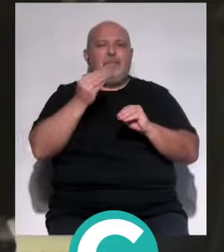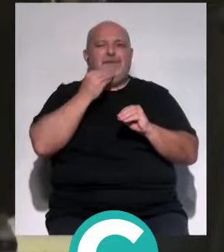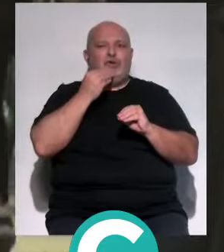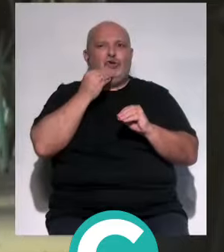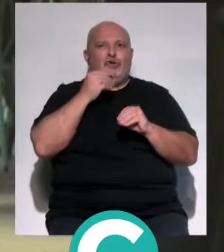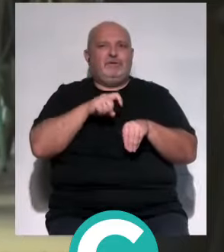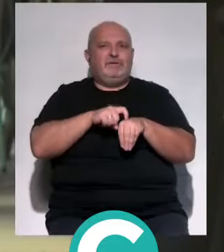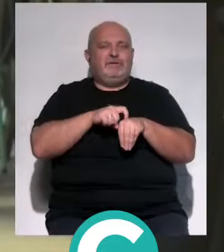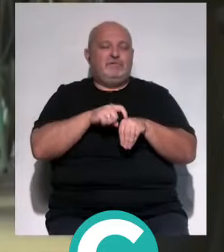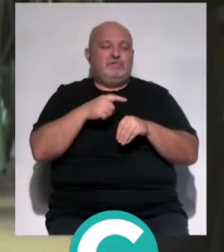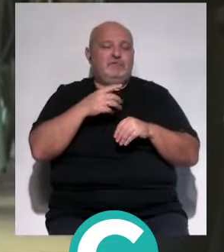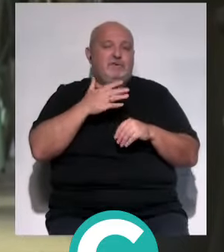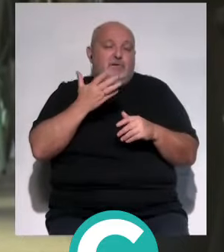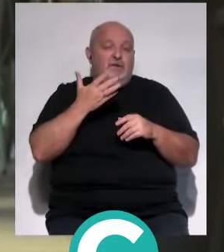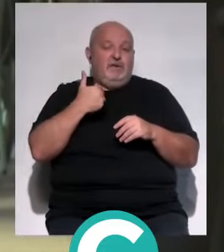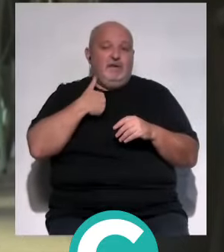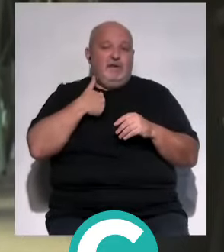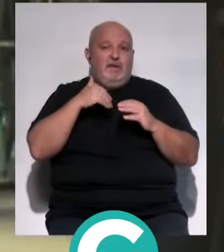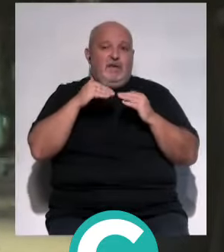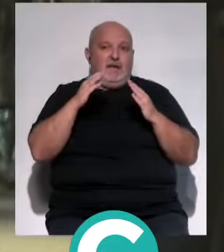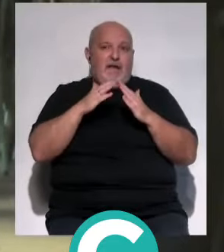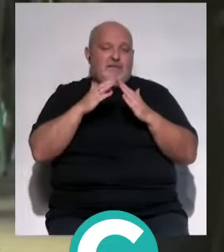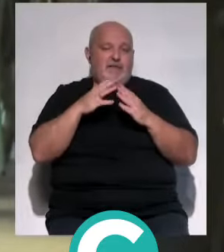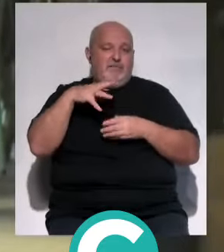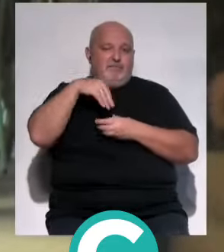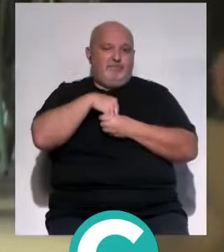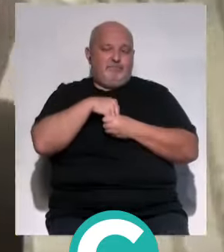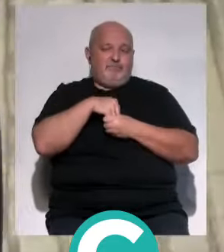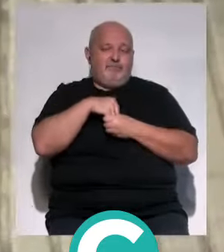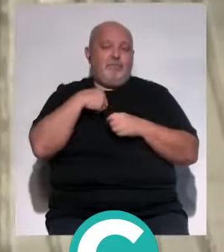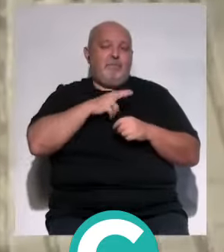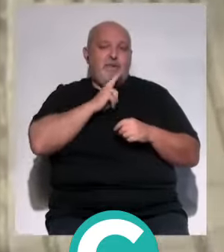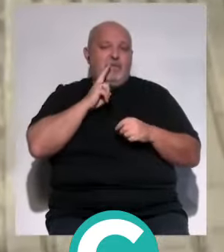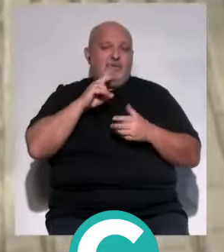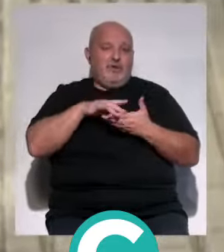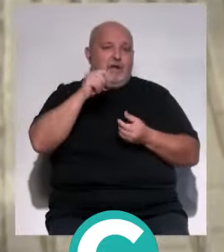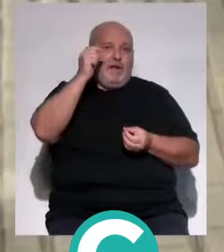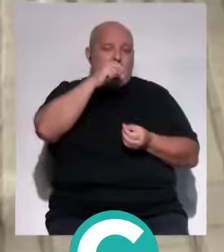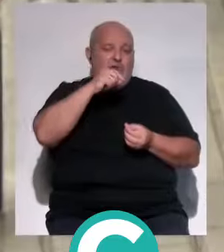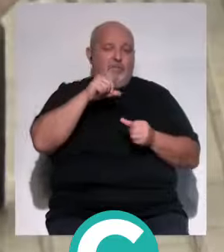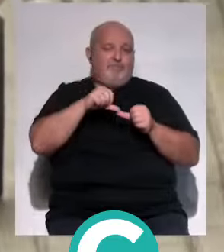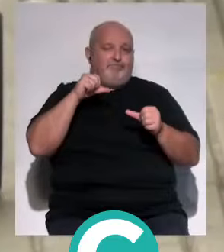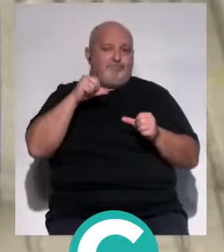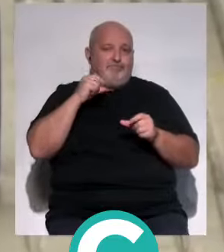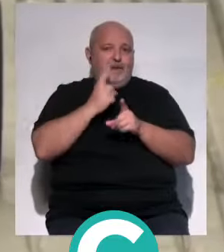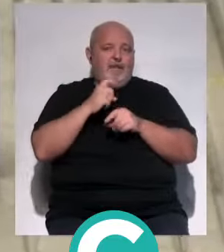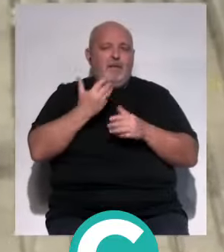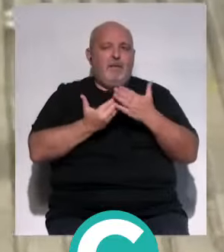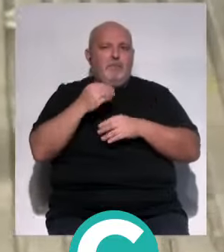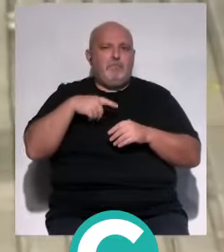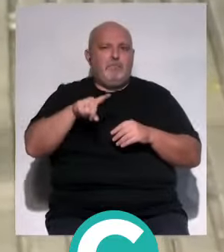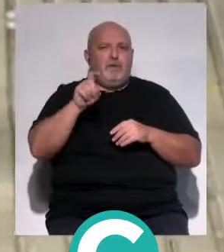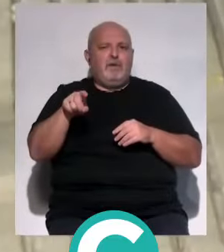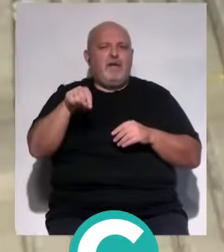yo porque en casa hemos tenido, mi madre ha estado con quimioterapia y siempre le preguntábamos por las mañanas